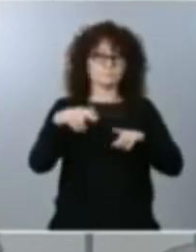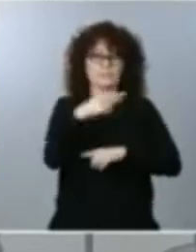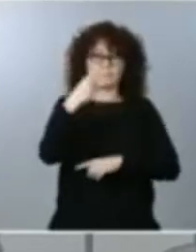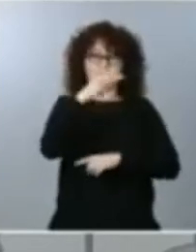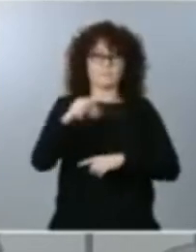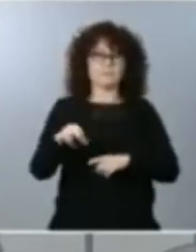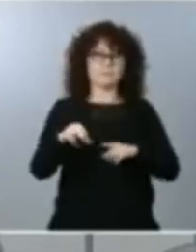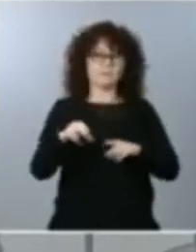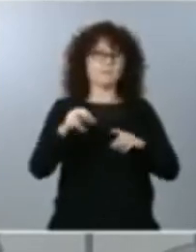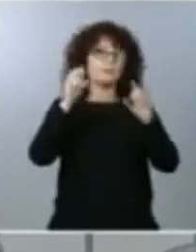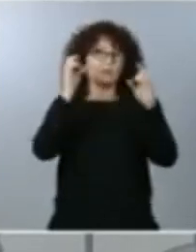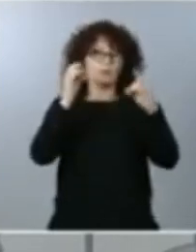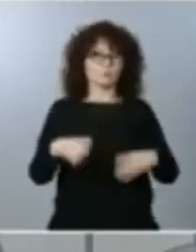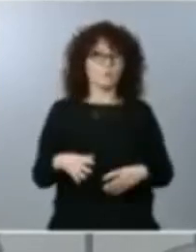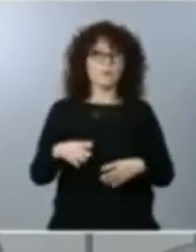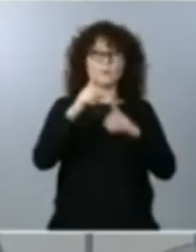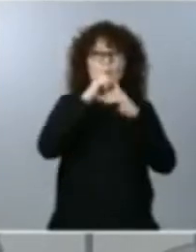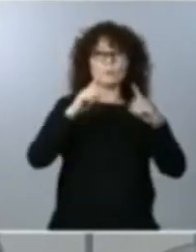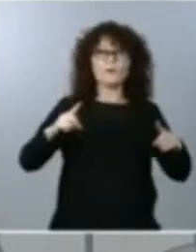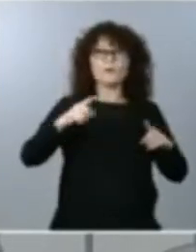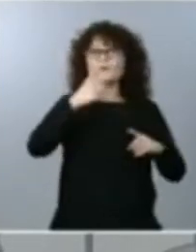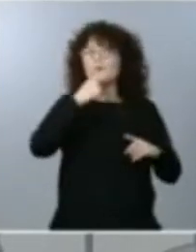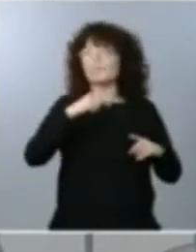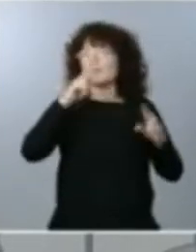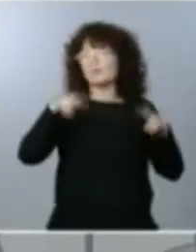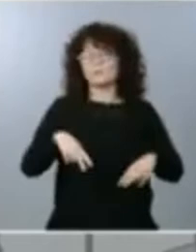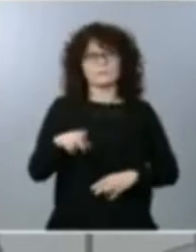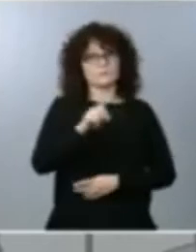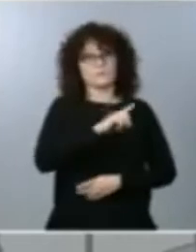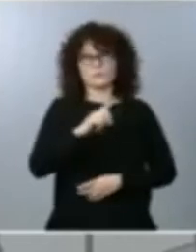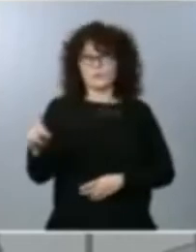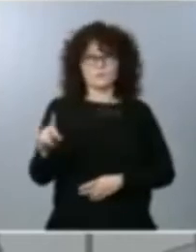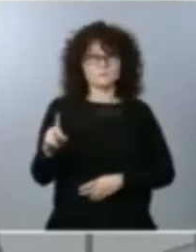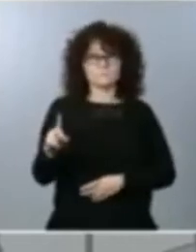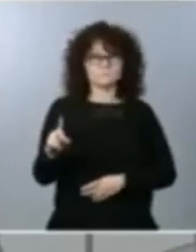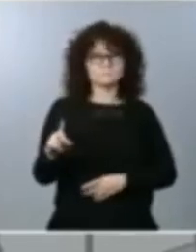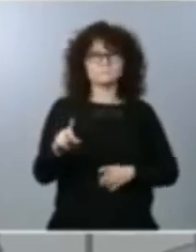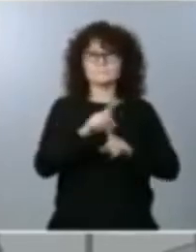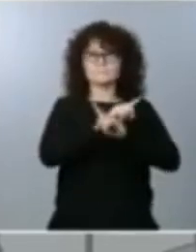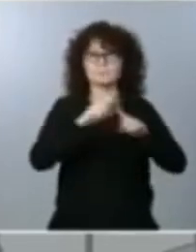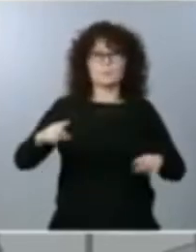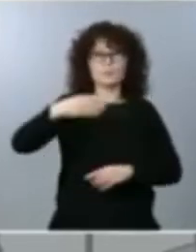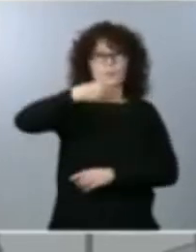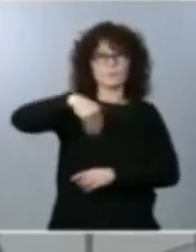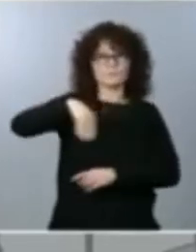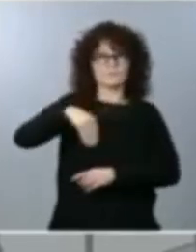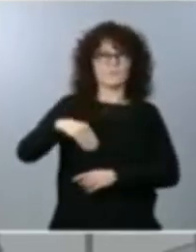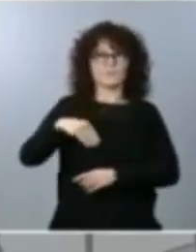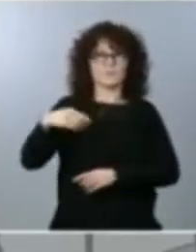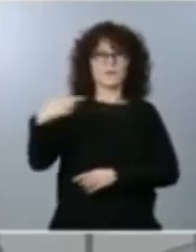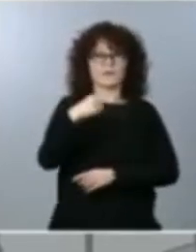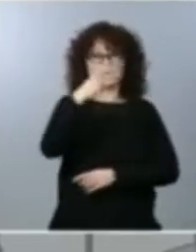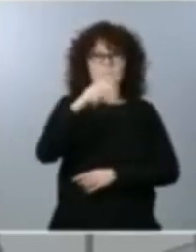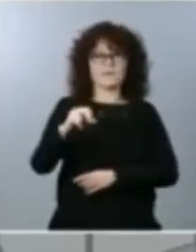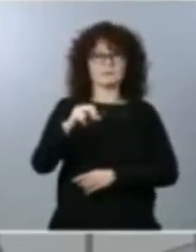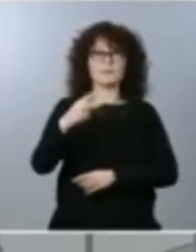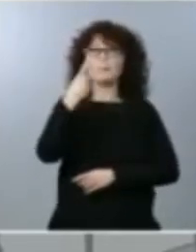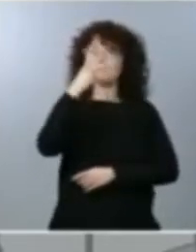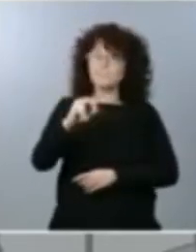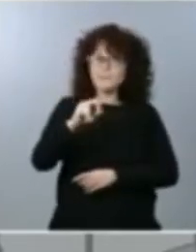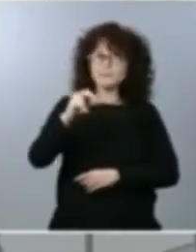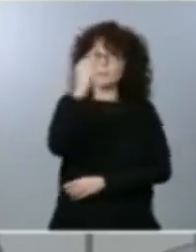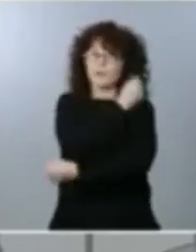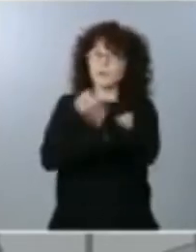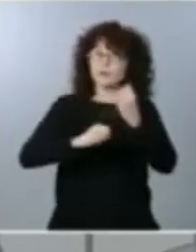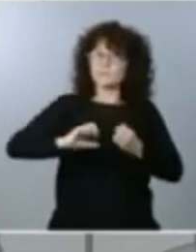y tampoco lo ha sido para la presidencia de turno del G20, de las 20 economías más importantes del mundo, en este caso